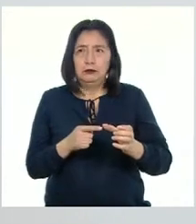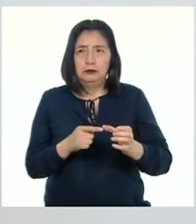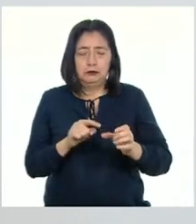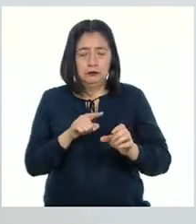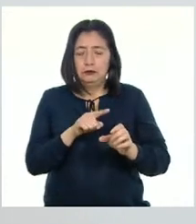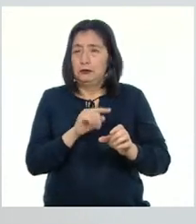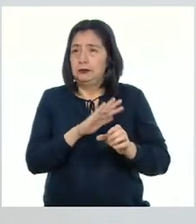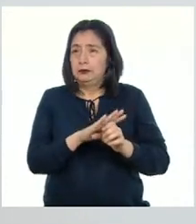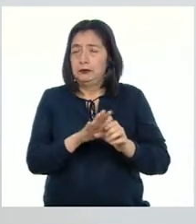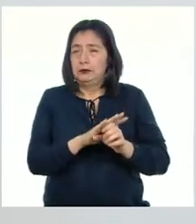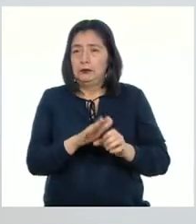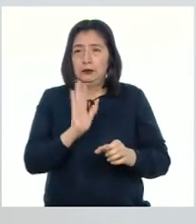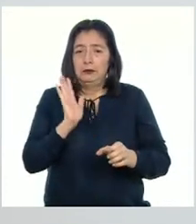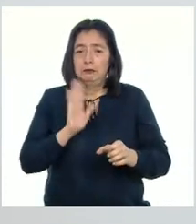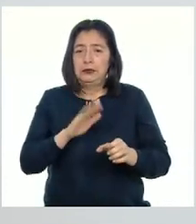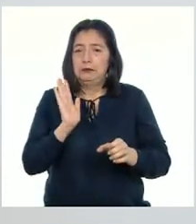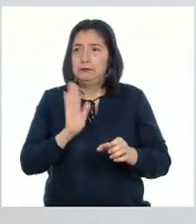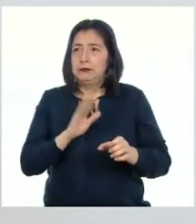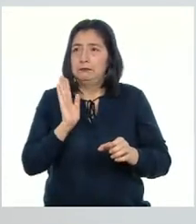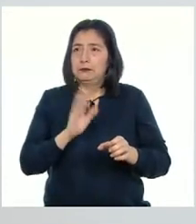parte posterior y percutamos